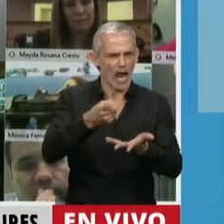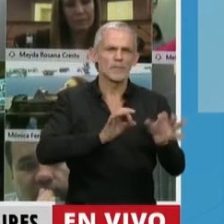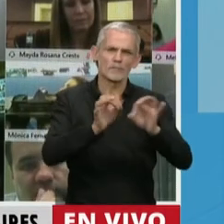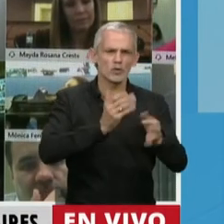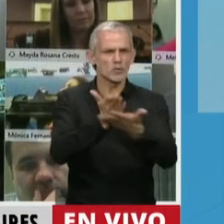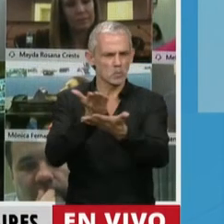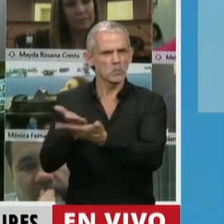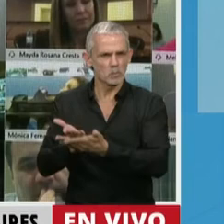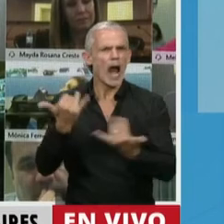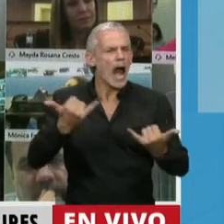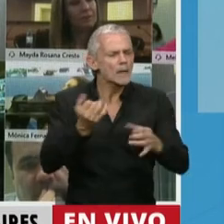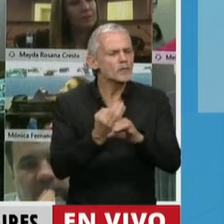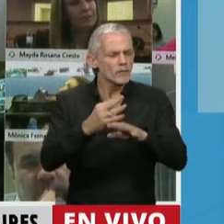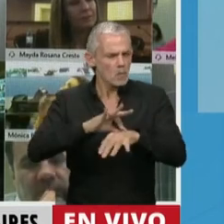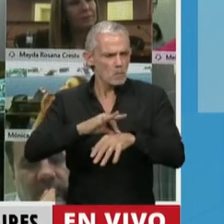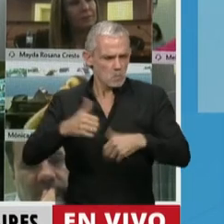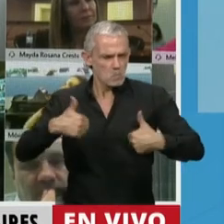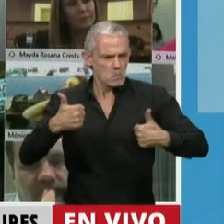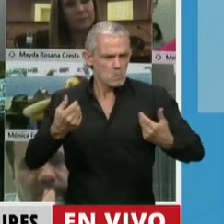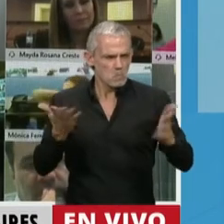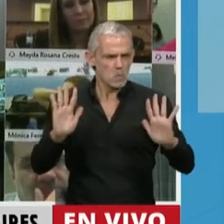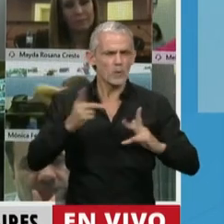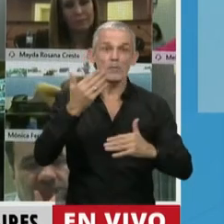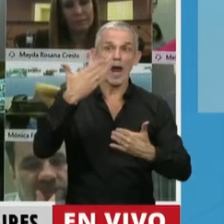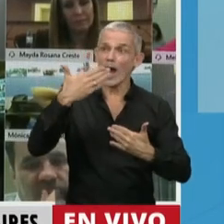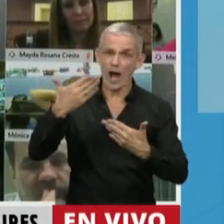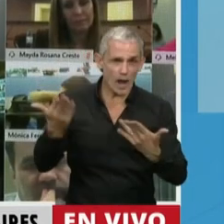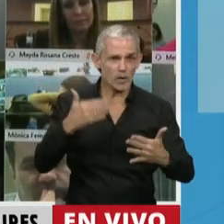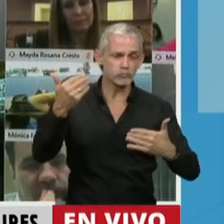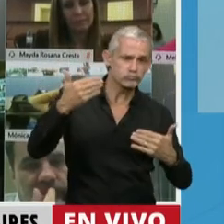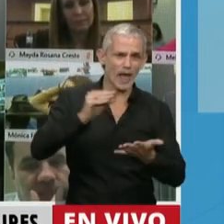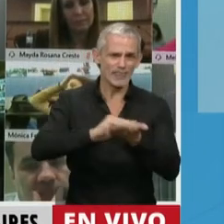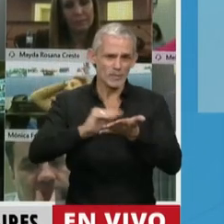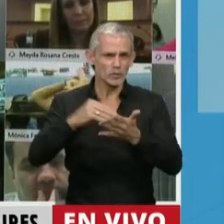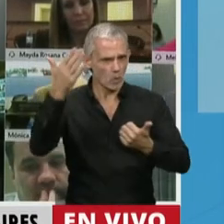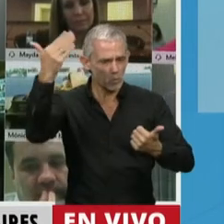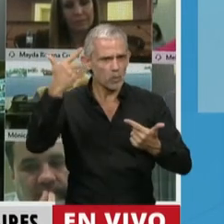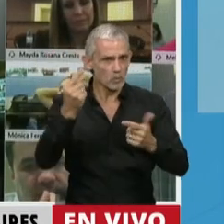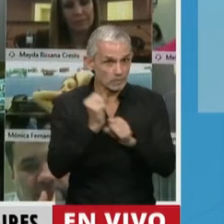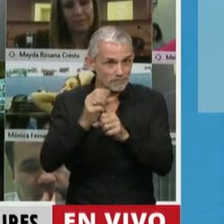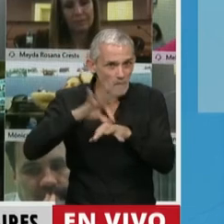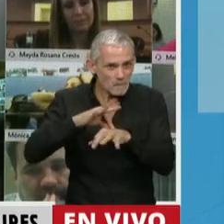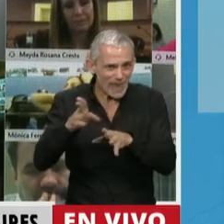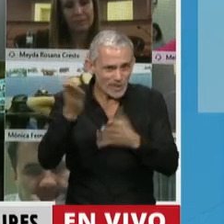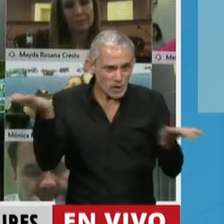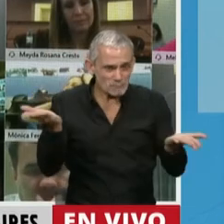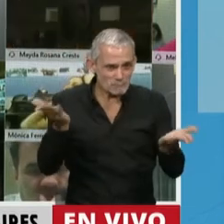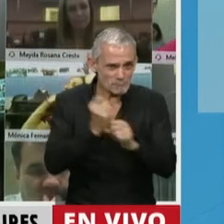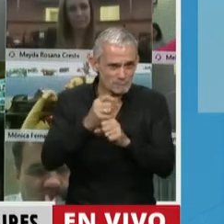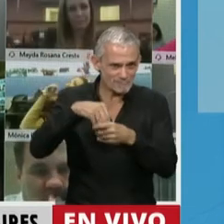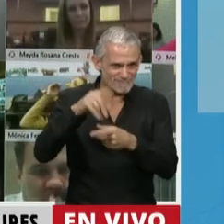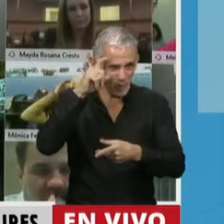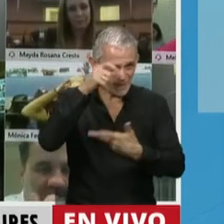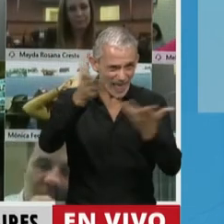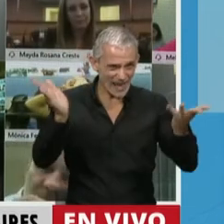proyectos no haya profesionales de la salud, porque muchos de los que han hablado y de los diputados y diputados son profesionales de la salud. Sin embargo, es clara la